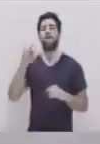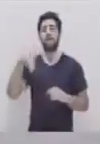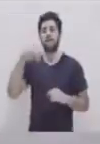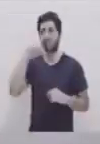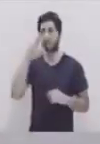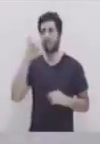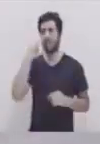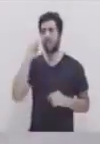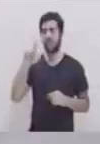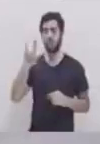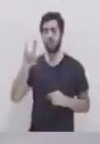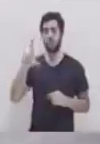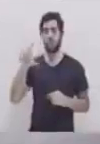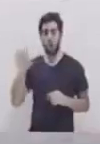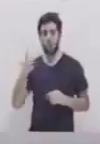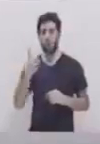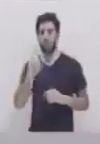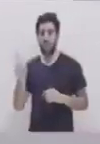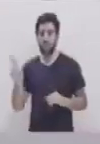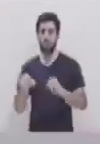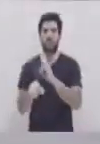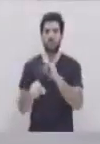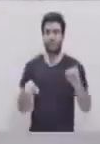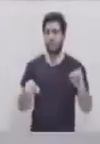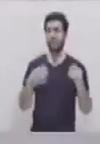Y es donde se encuentra la punta del corazón.